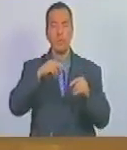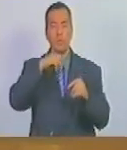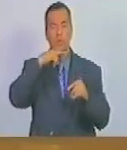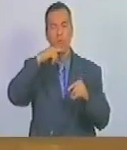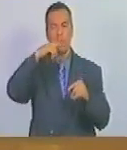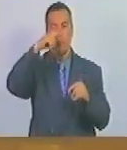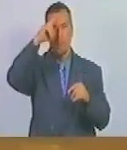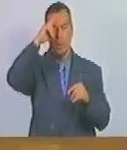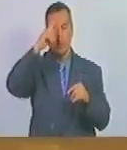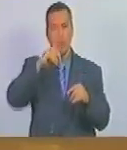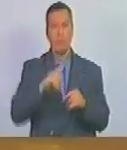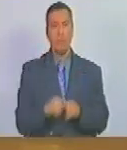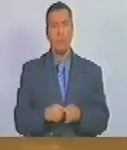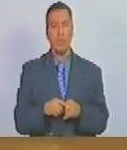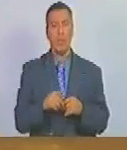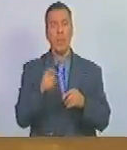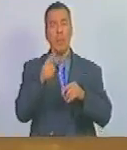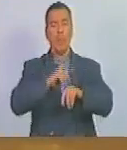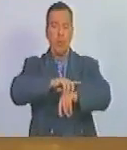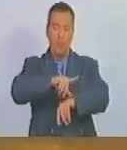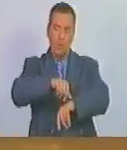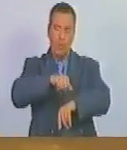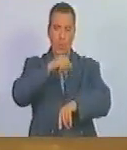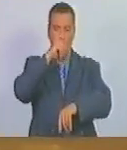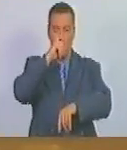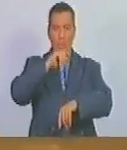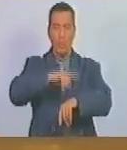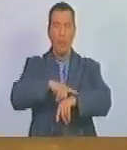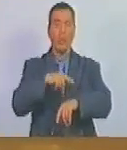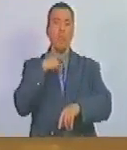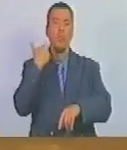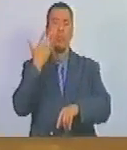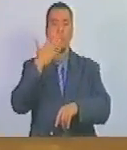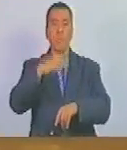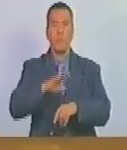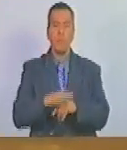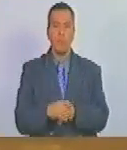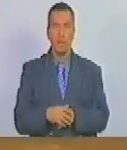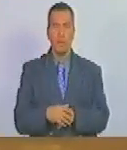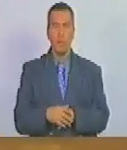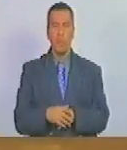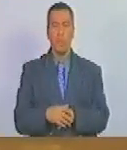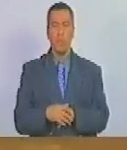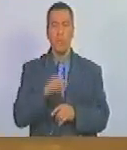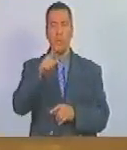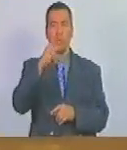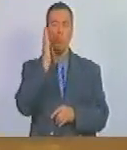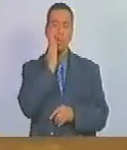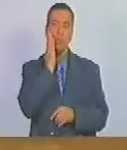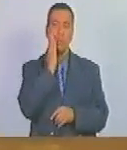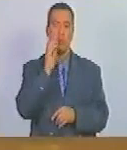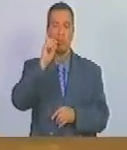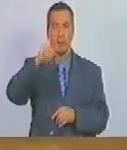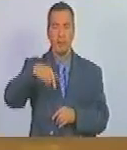y pocos años después el fallecimiento de su madre.